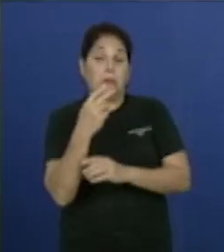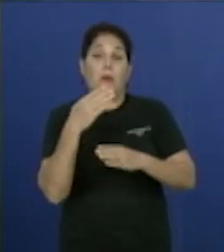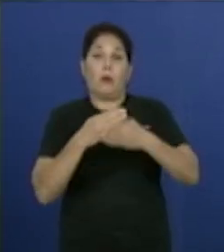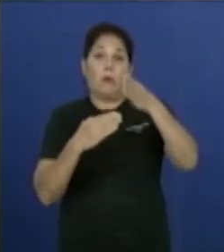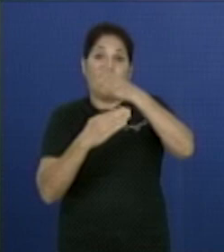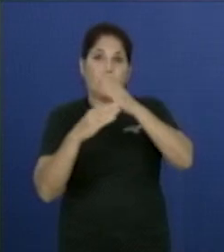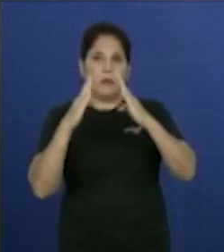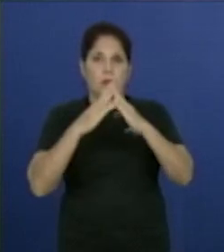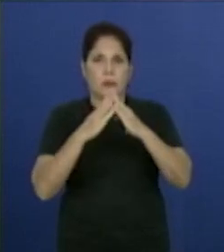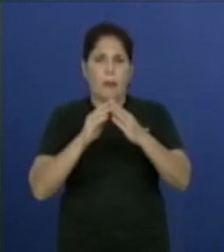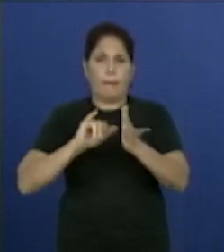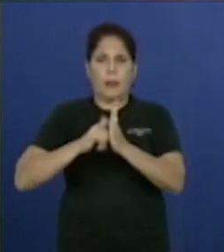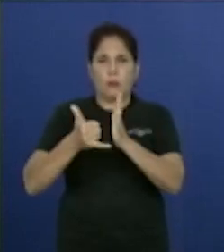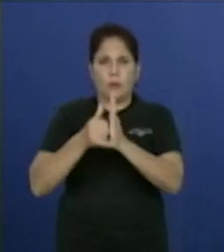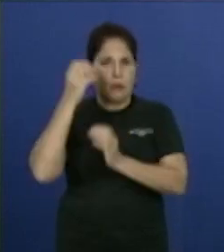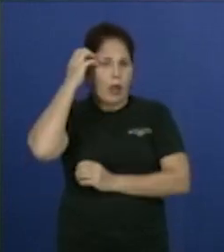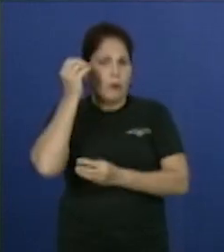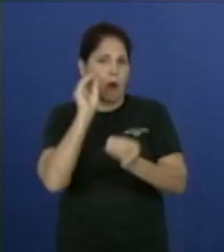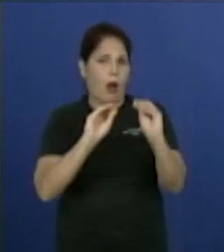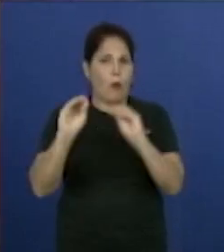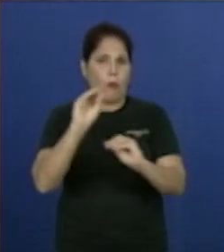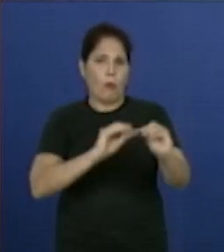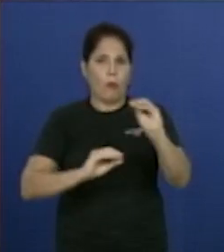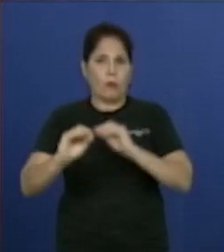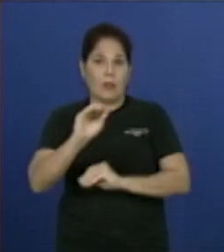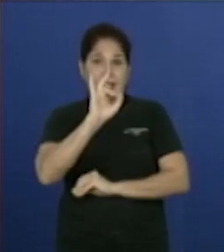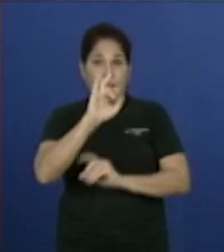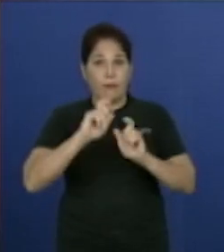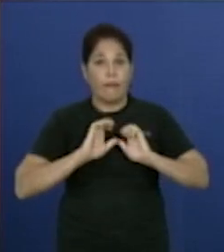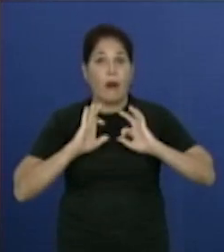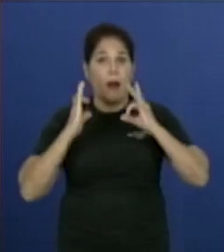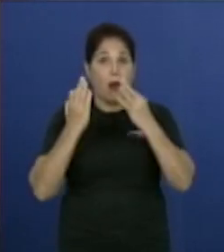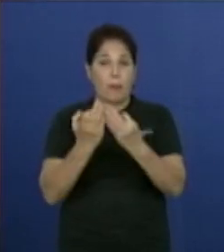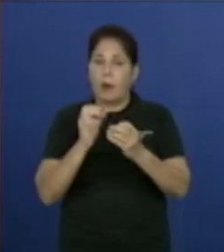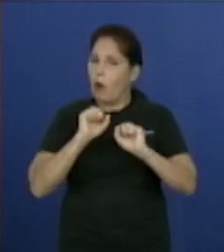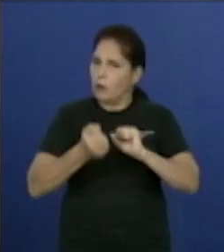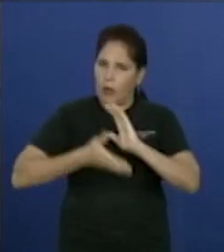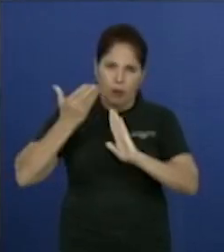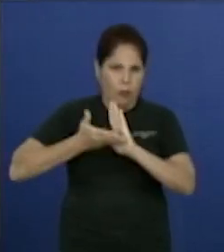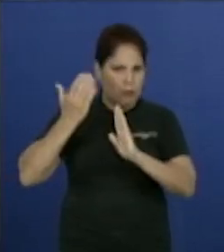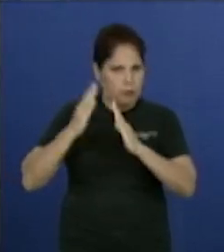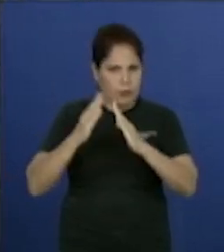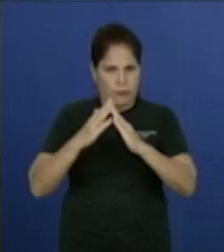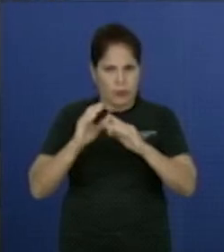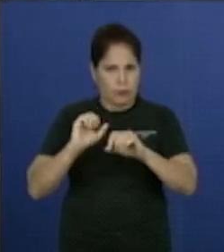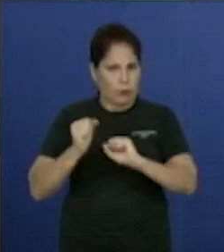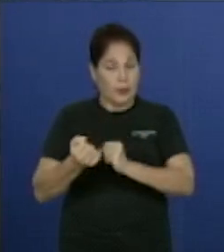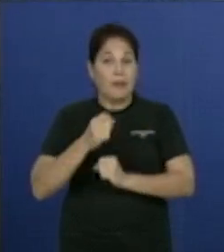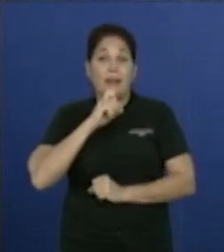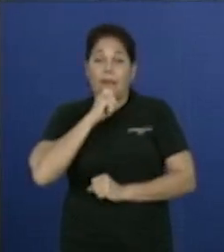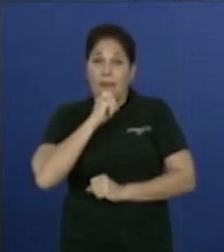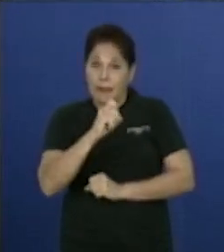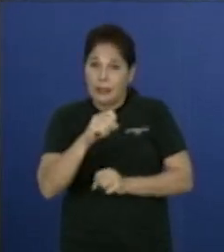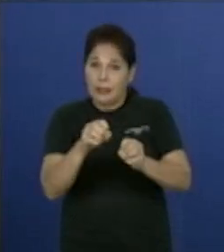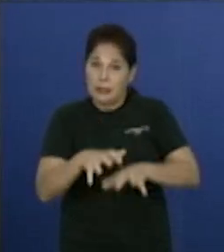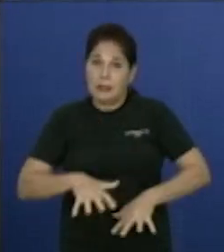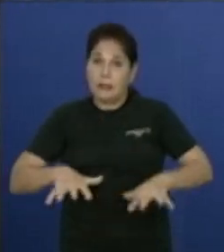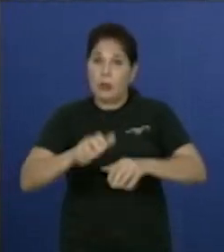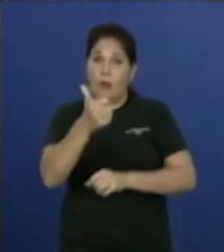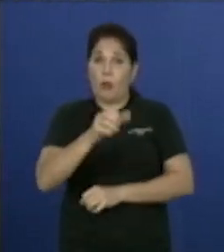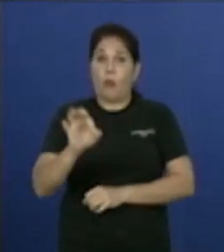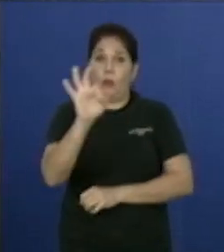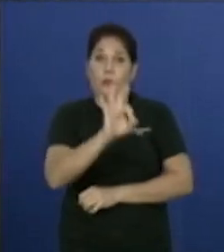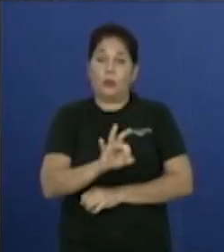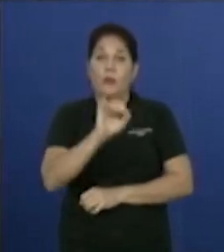Escoge el presupuesto del año, ajustarlo y estas siete familias hay que hacerle su vivienda. Difícil panorama para un territorio que